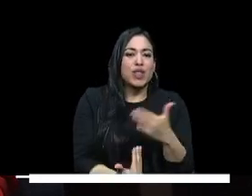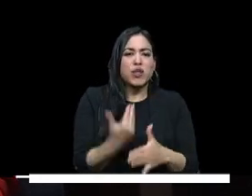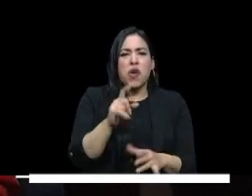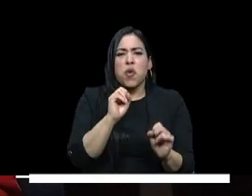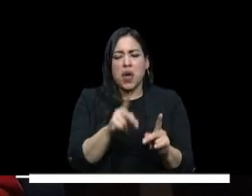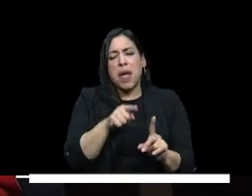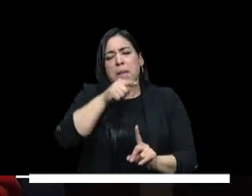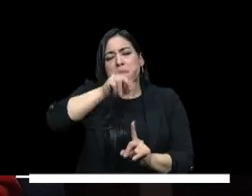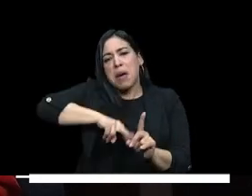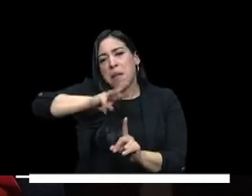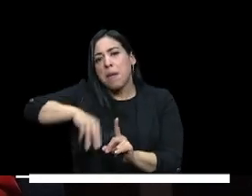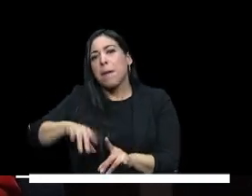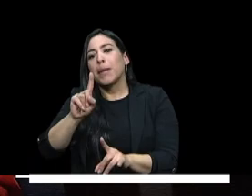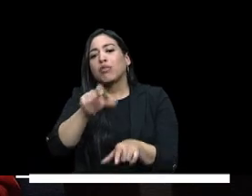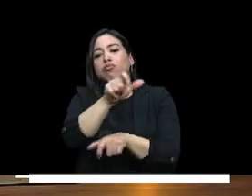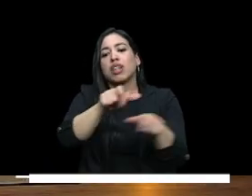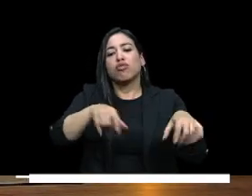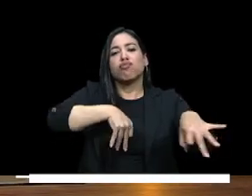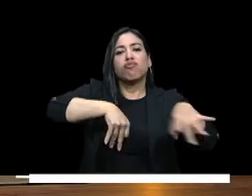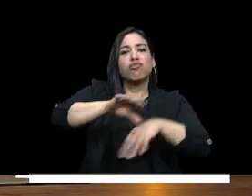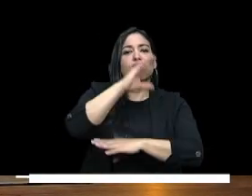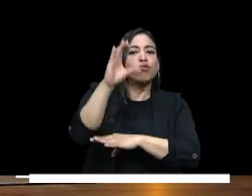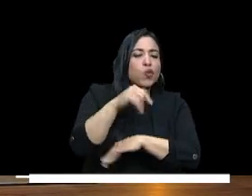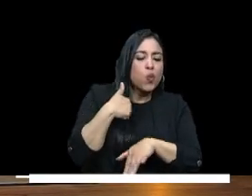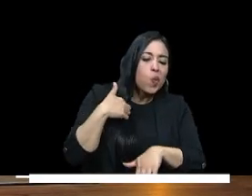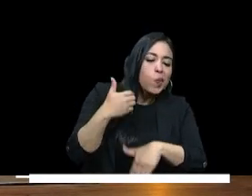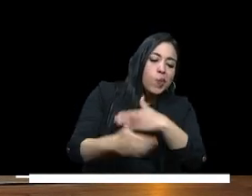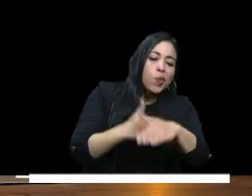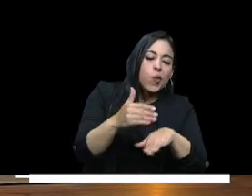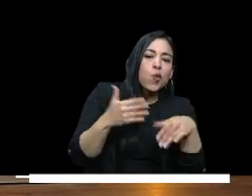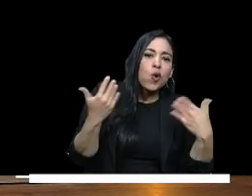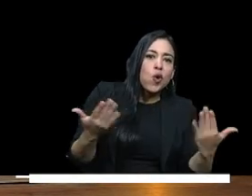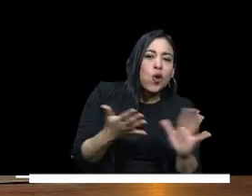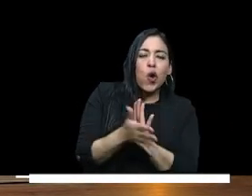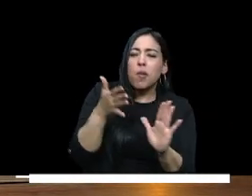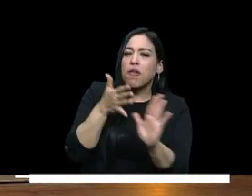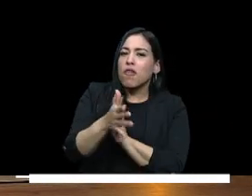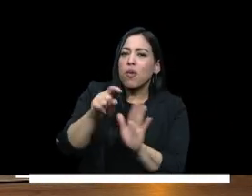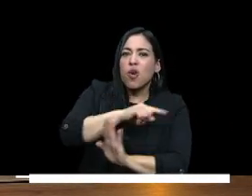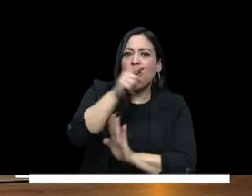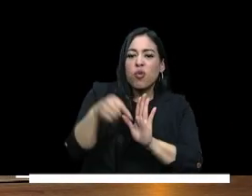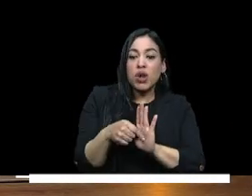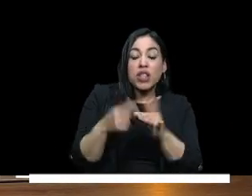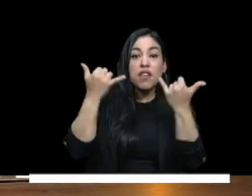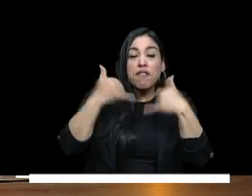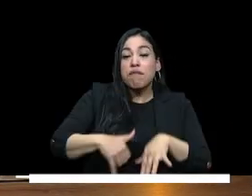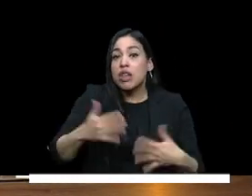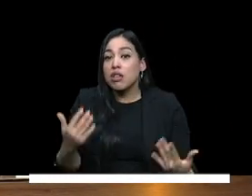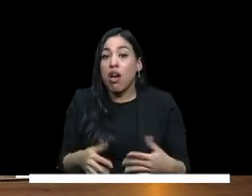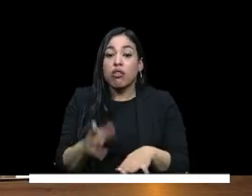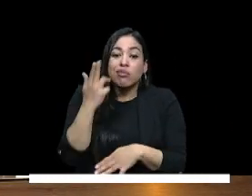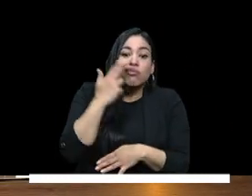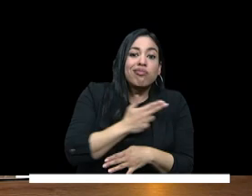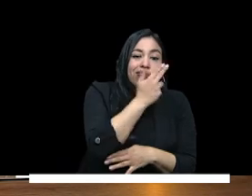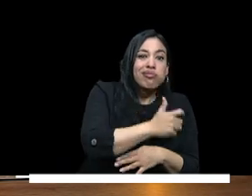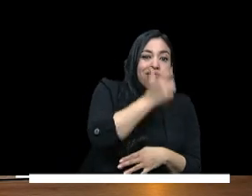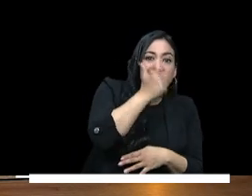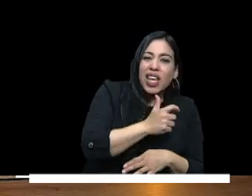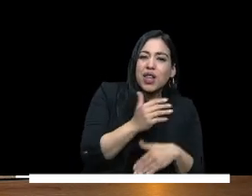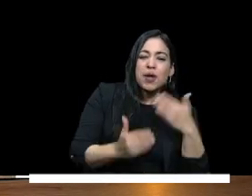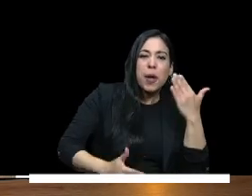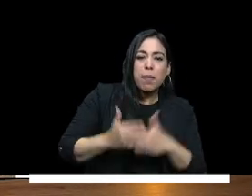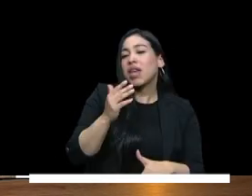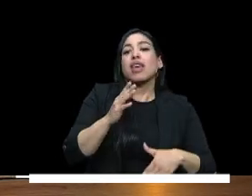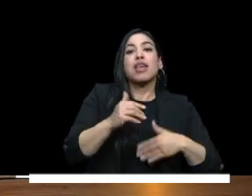explicarle a los colombianos el paso a paso detallado en que va cada uno de los compromisos desde